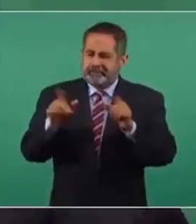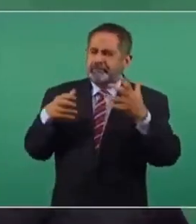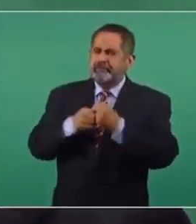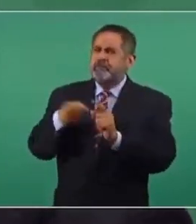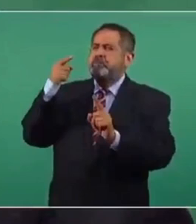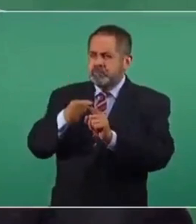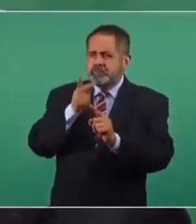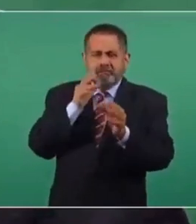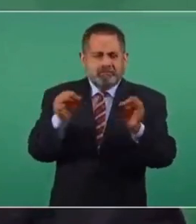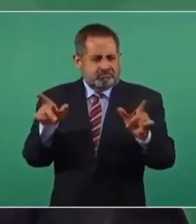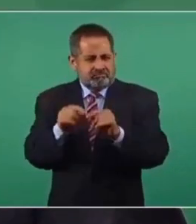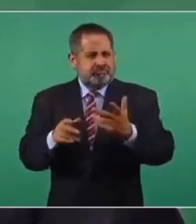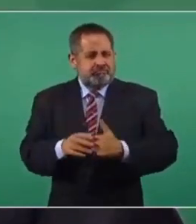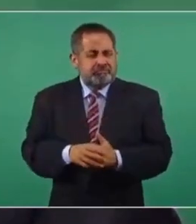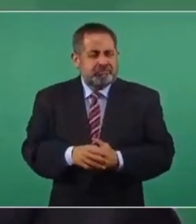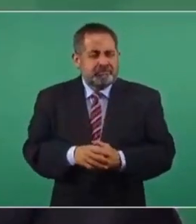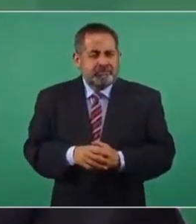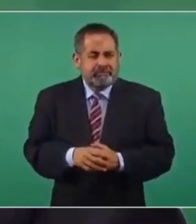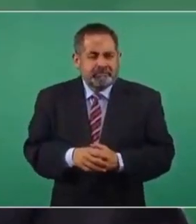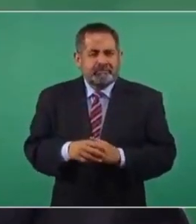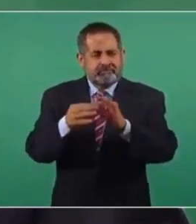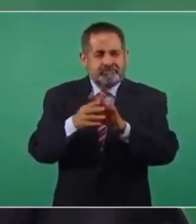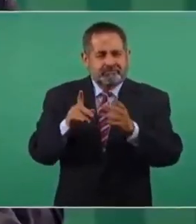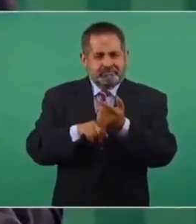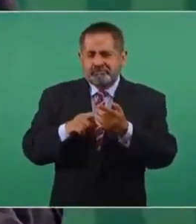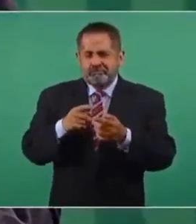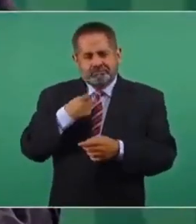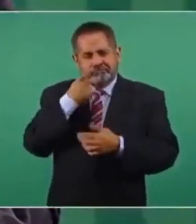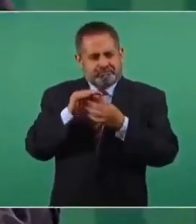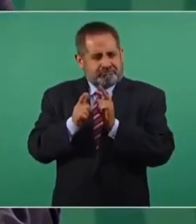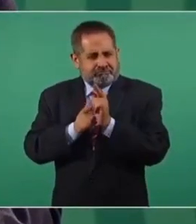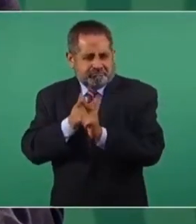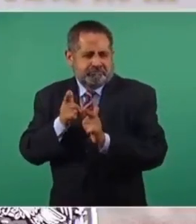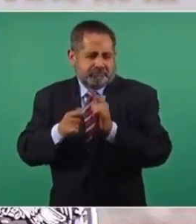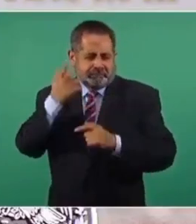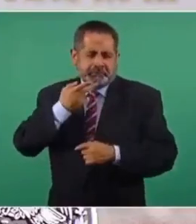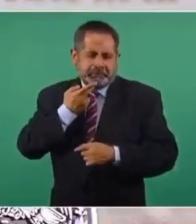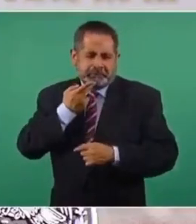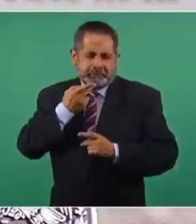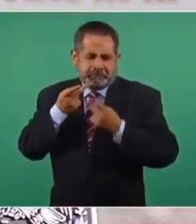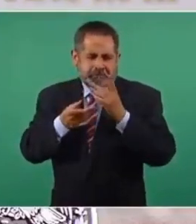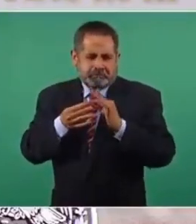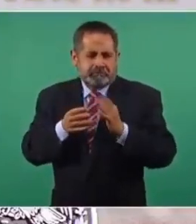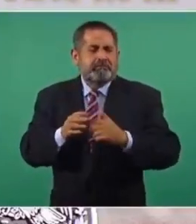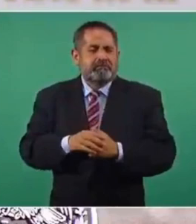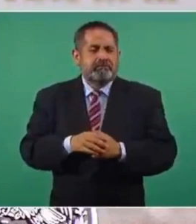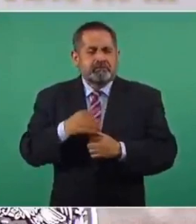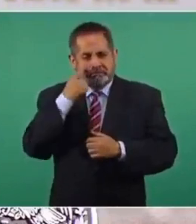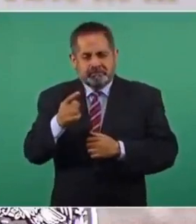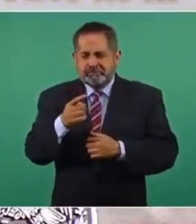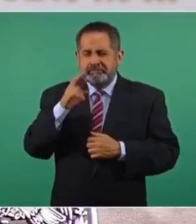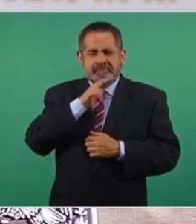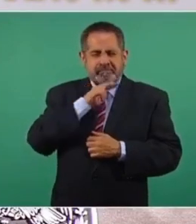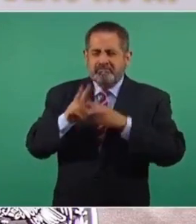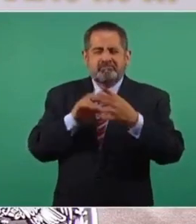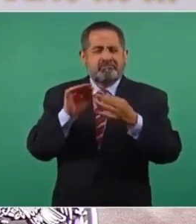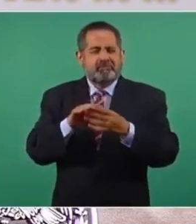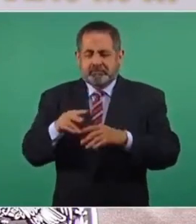en muy pocas palabras, aún sin hablar de corrido, porque yo hablo despacio, y que lo diga en el tiempo que tardo parado en un solo pie,